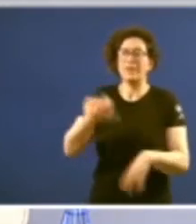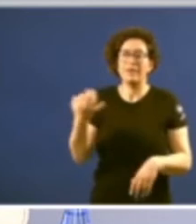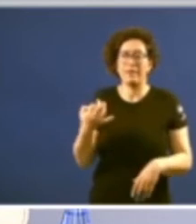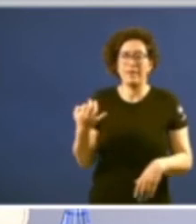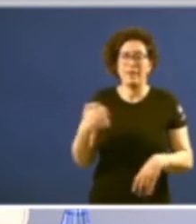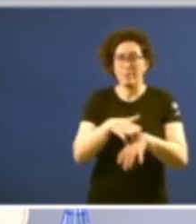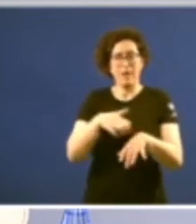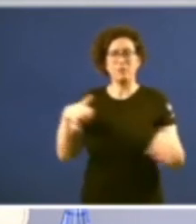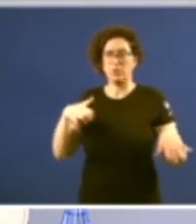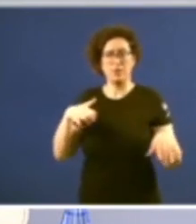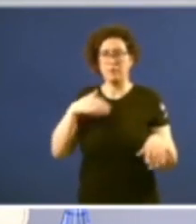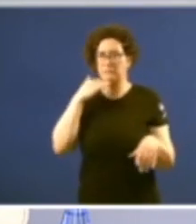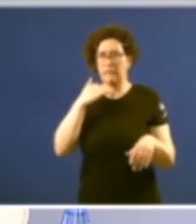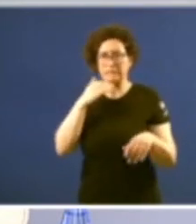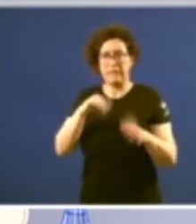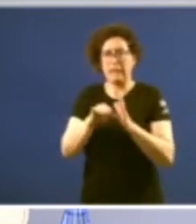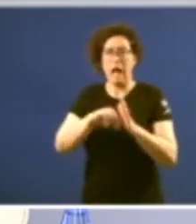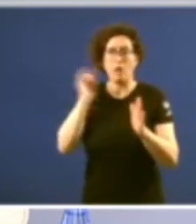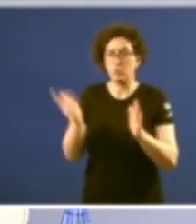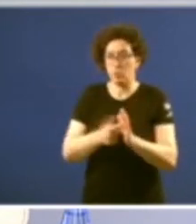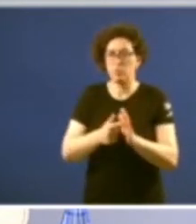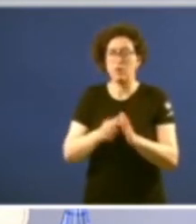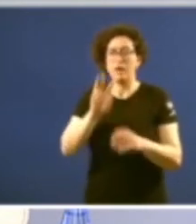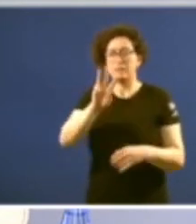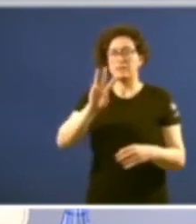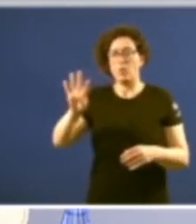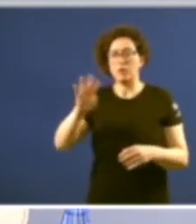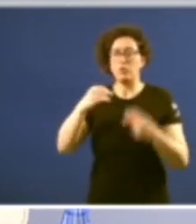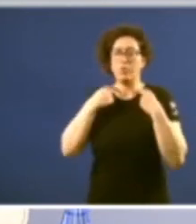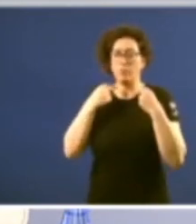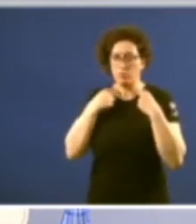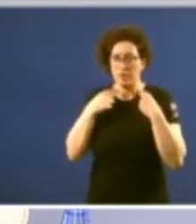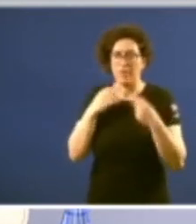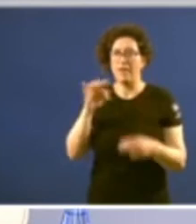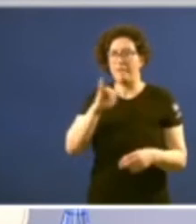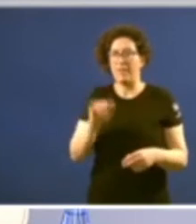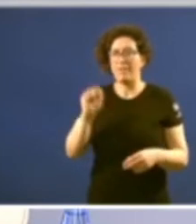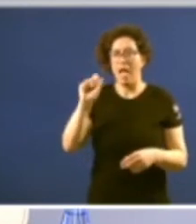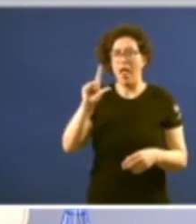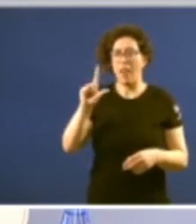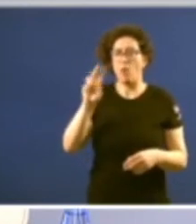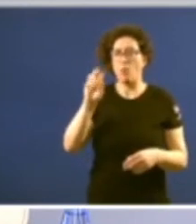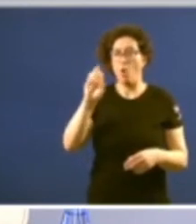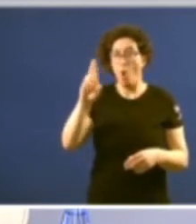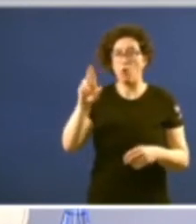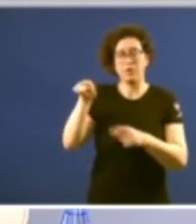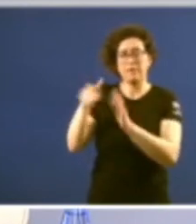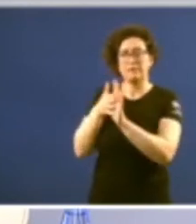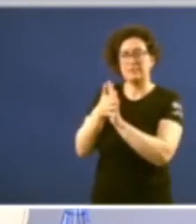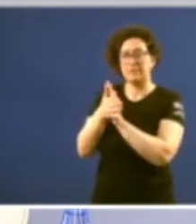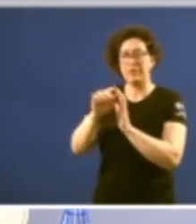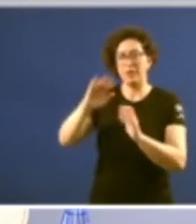maioría próxima maioría absoluta 34 diputados Fernández Salbor situase frente